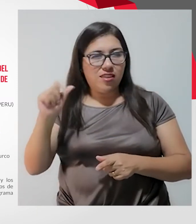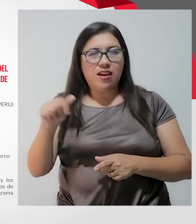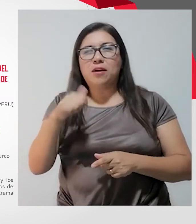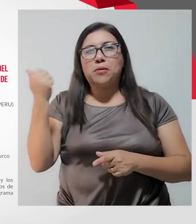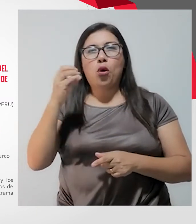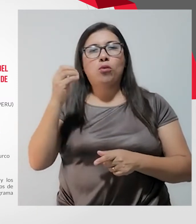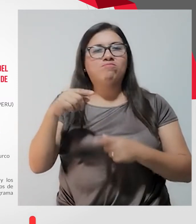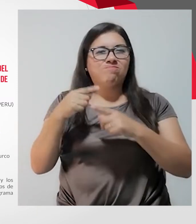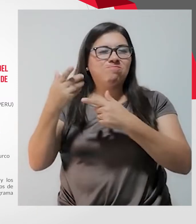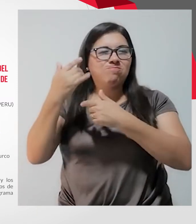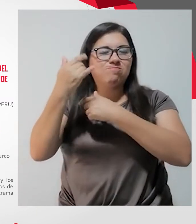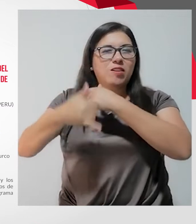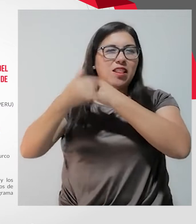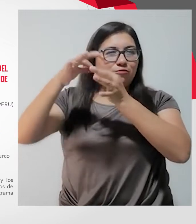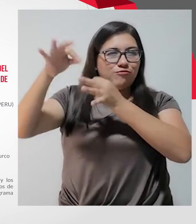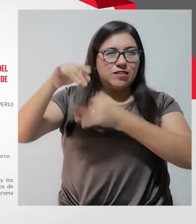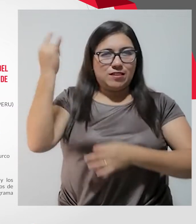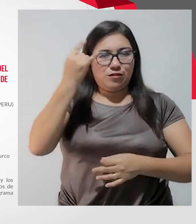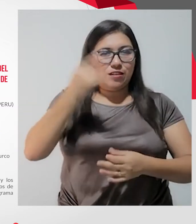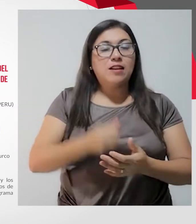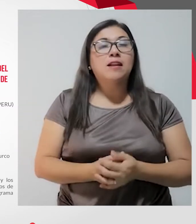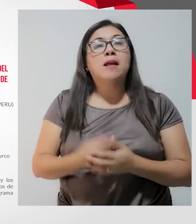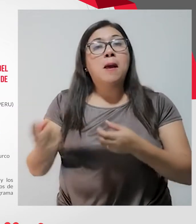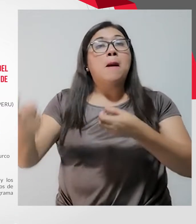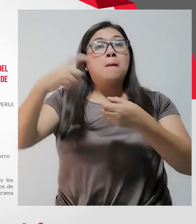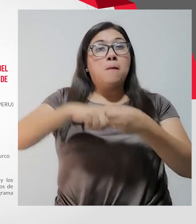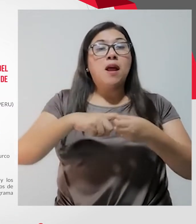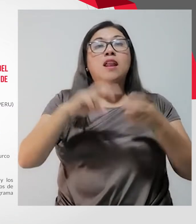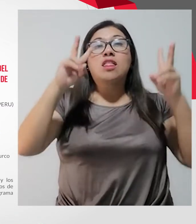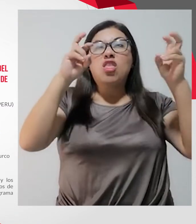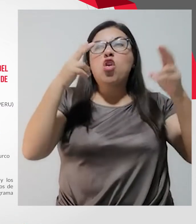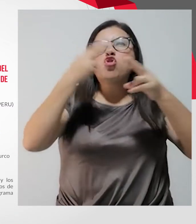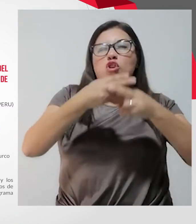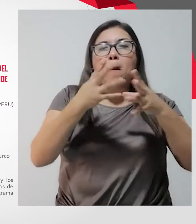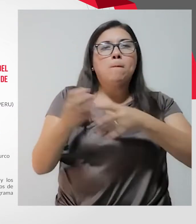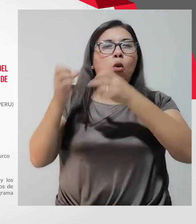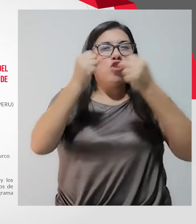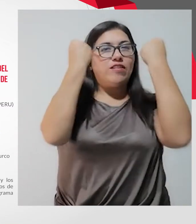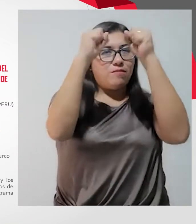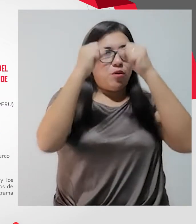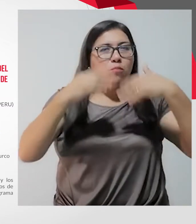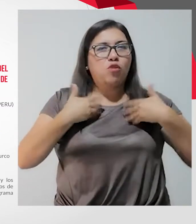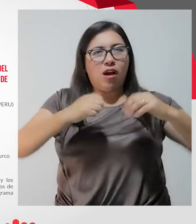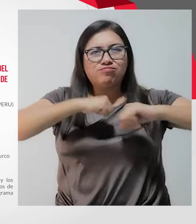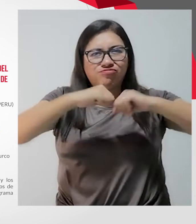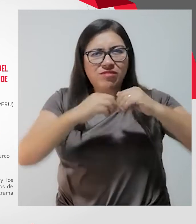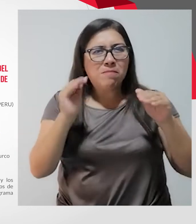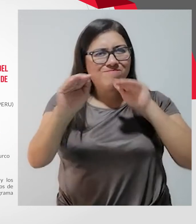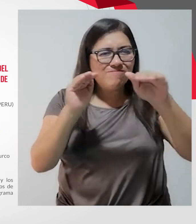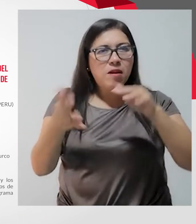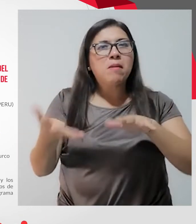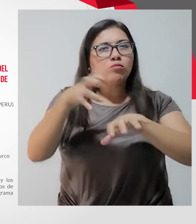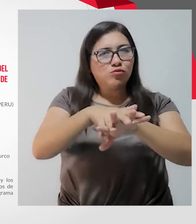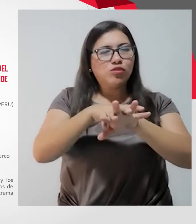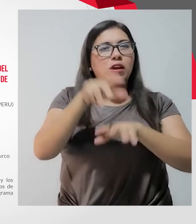participaron en el programa que lo llamamos El Poder del Deporte para promover la inclusión social de las personas con